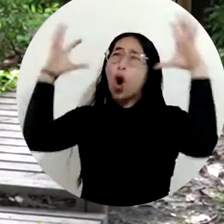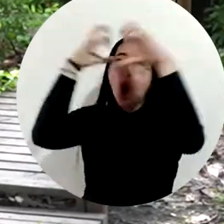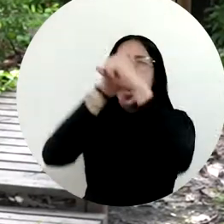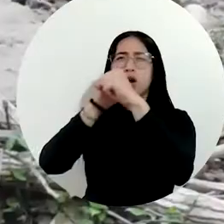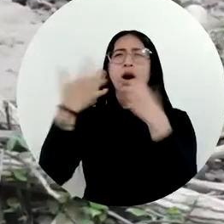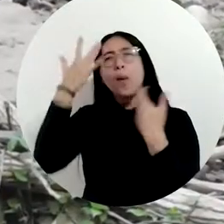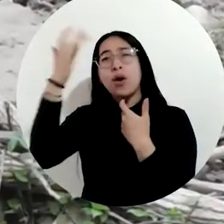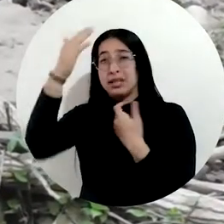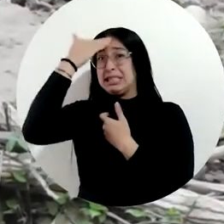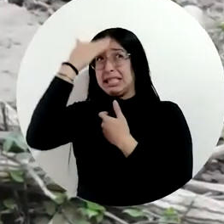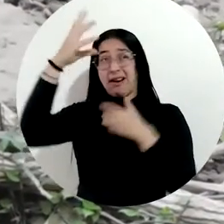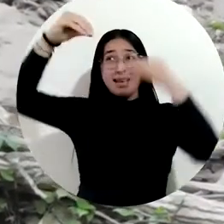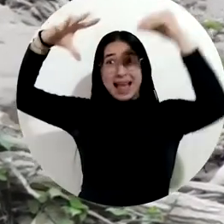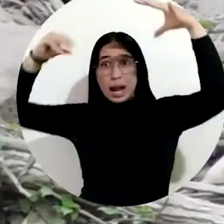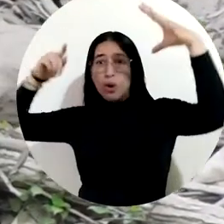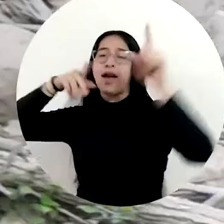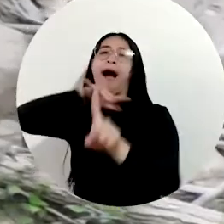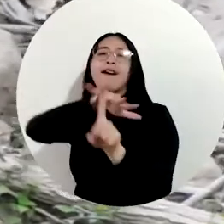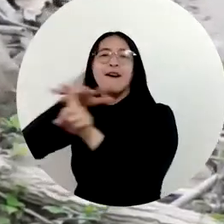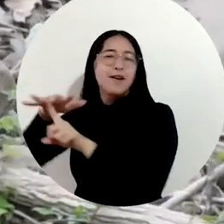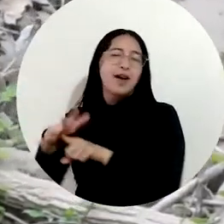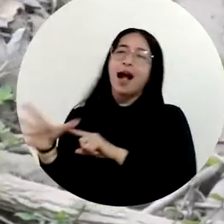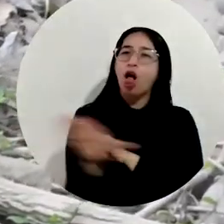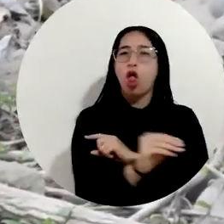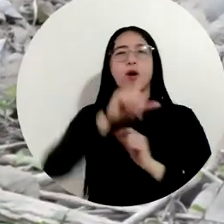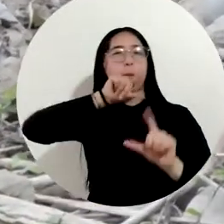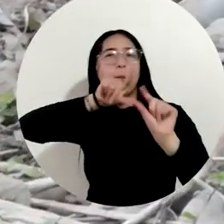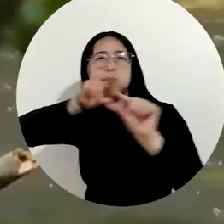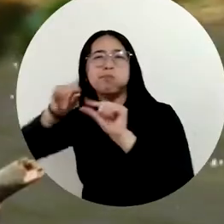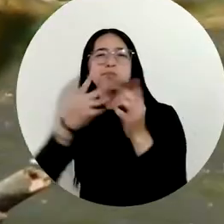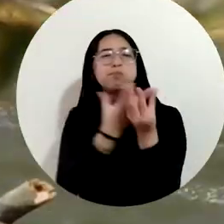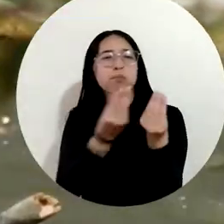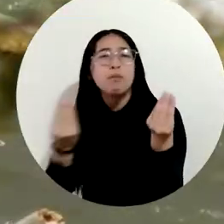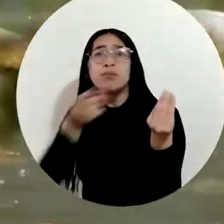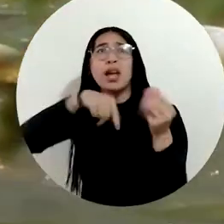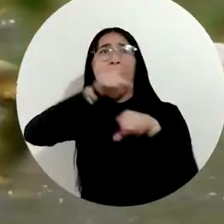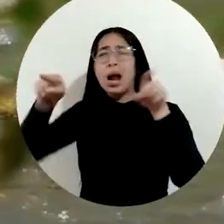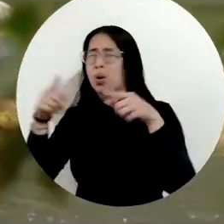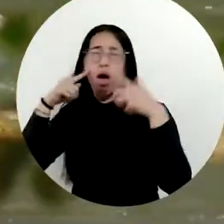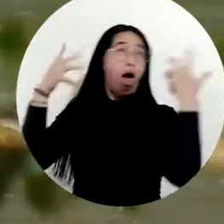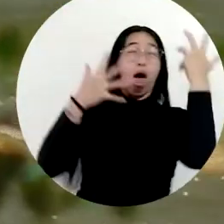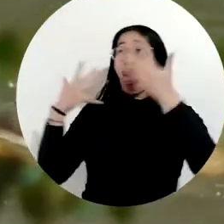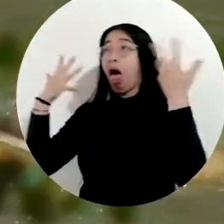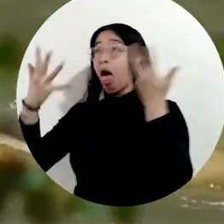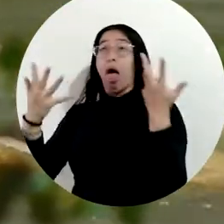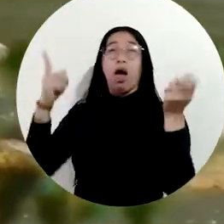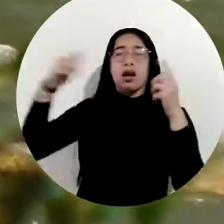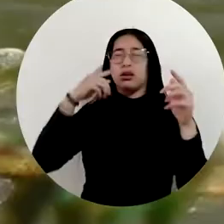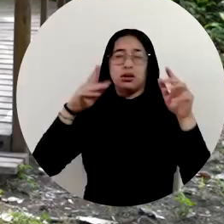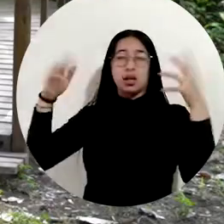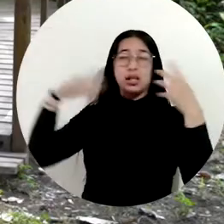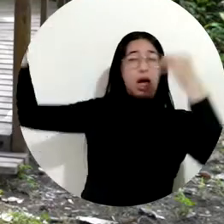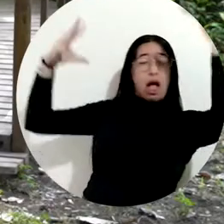las aves, la contaminación lumínica que a nivel mundial se vive hoy, en donde las migraciones de muchísimas especies de aves se ven